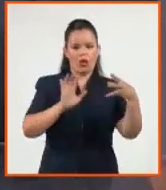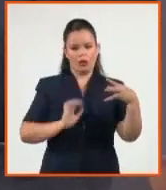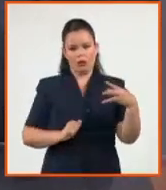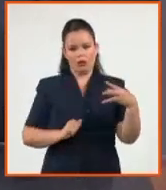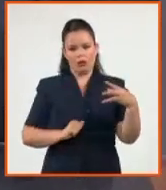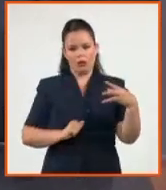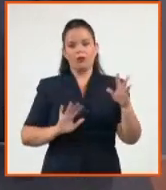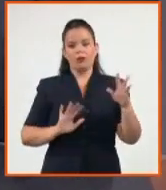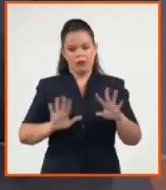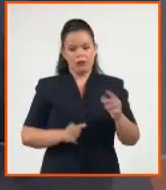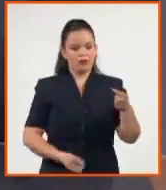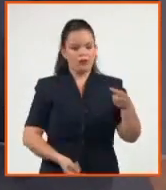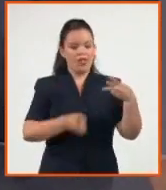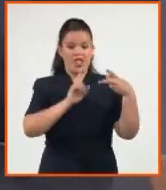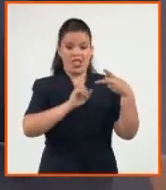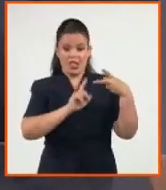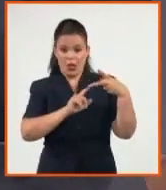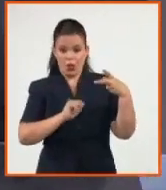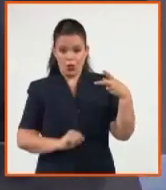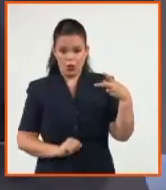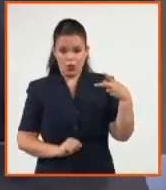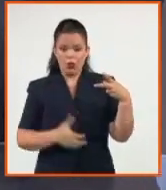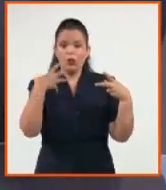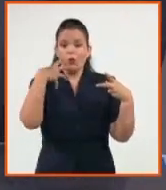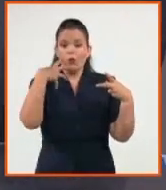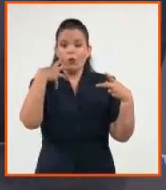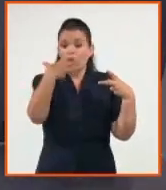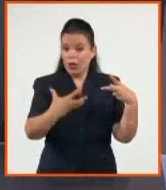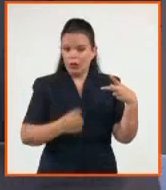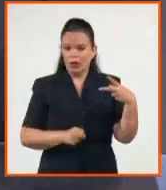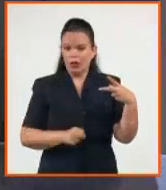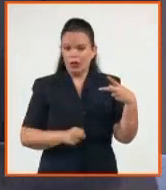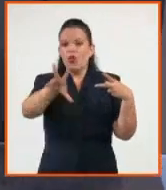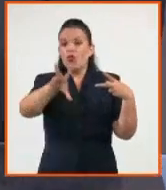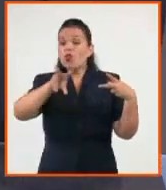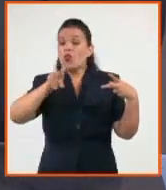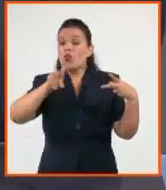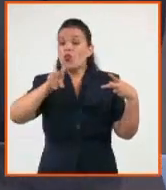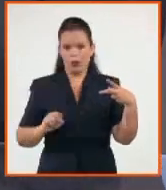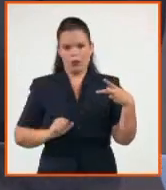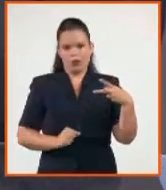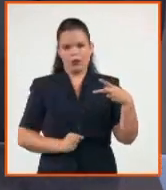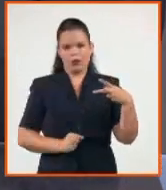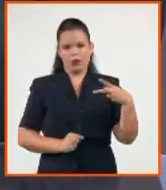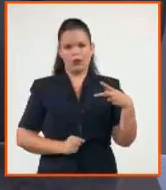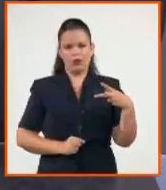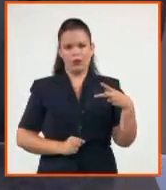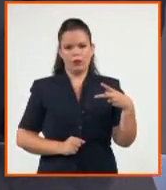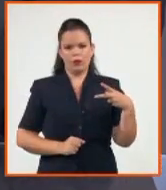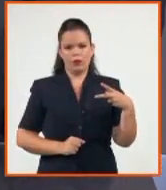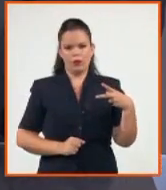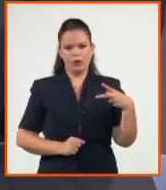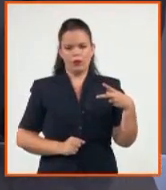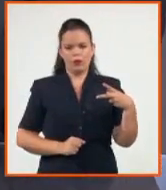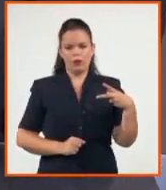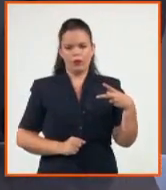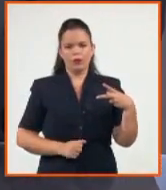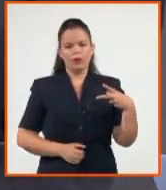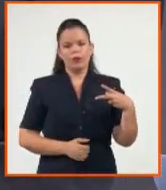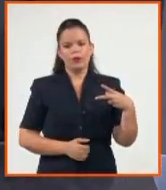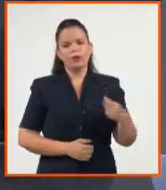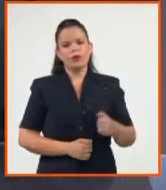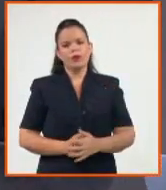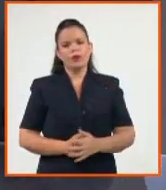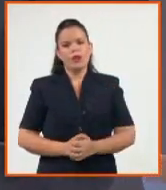importante, yo diría que es muy relevante, es muy revolucionario dentro de este modelo de actuación que amplía su alcance, ahora